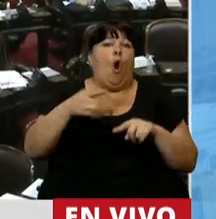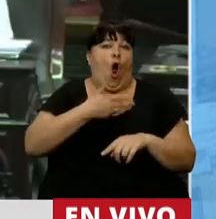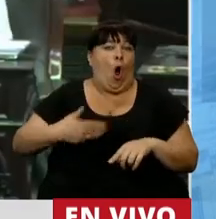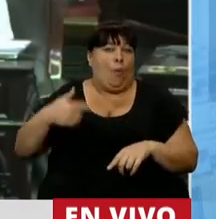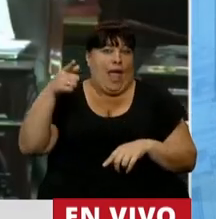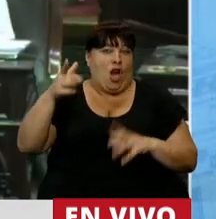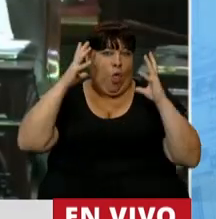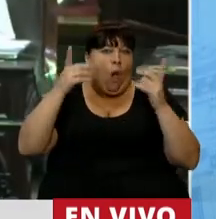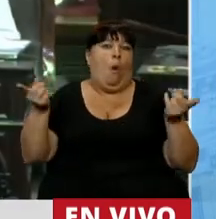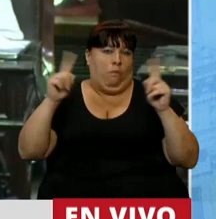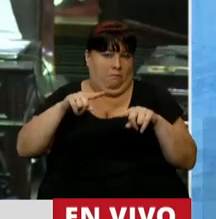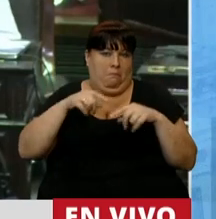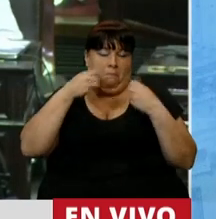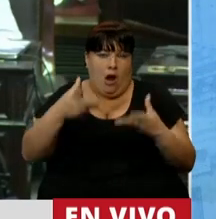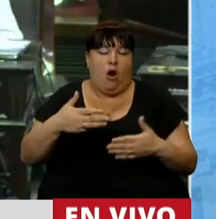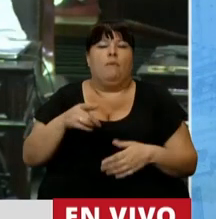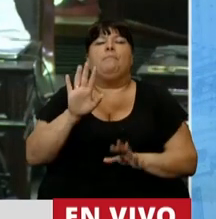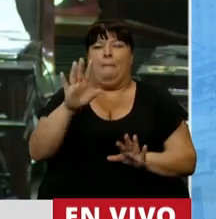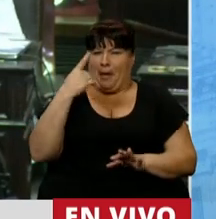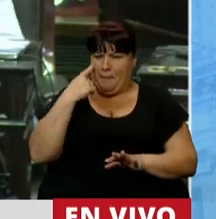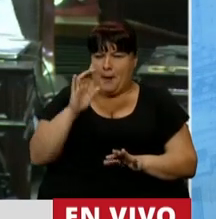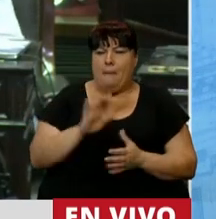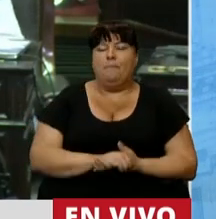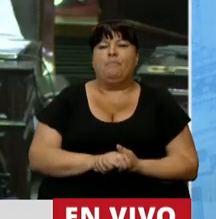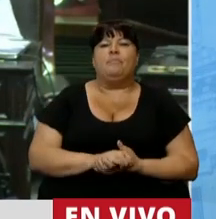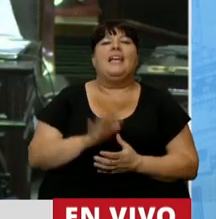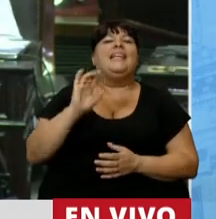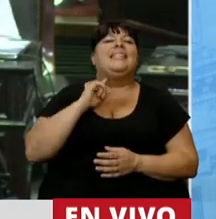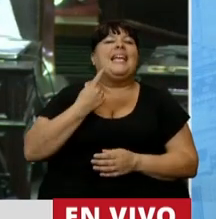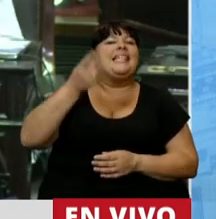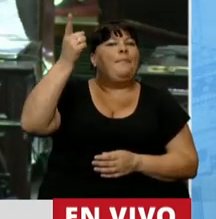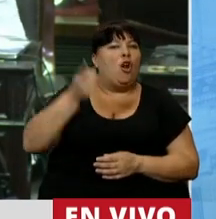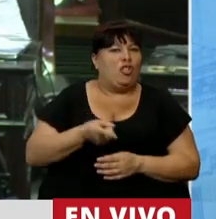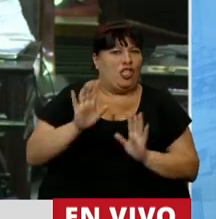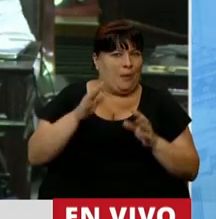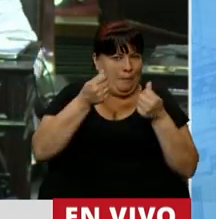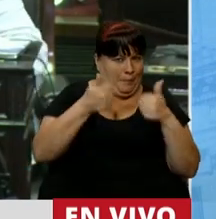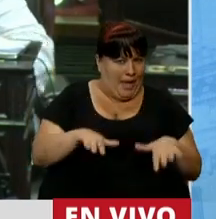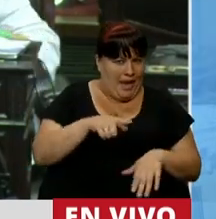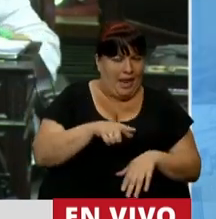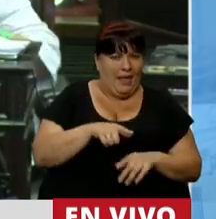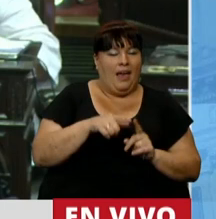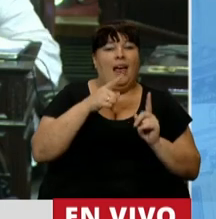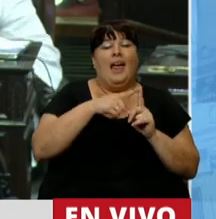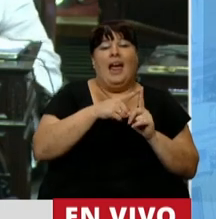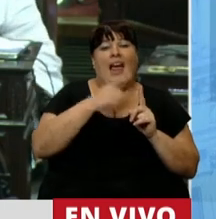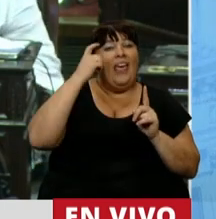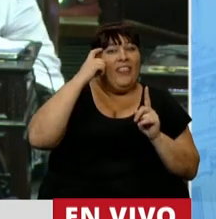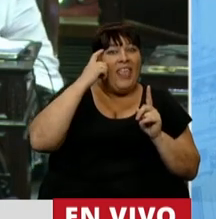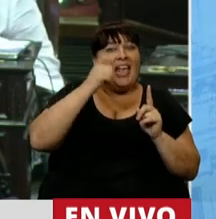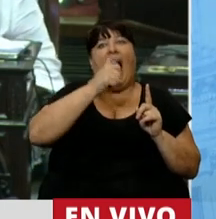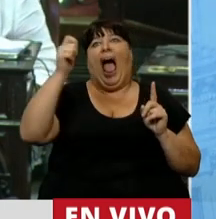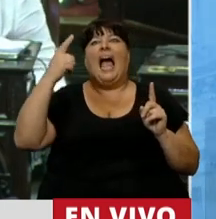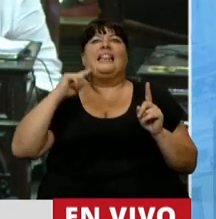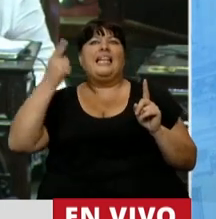gobierno del doctor Dualde. Ahora, fíjense en ustedes, era un 13%. Esto va siendo desde un 10 a un